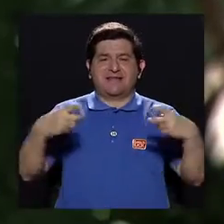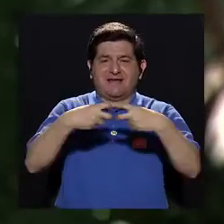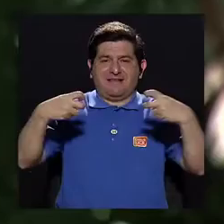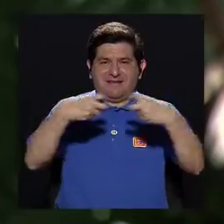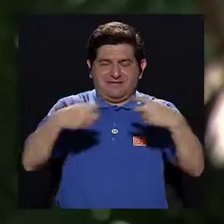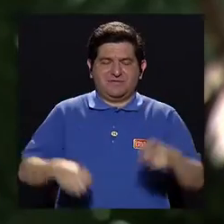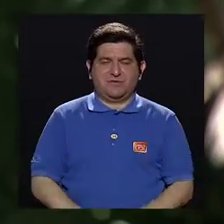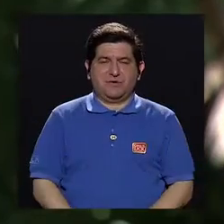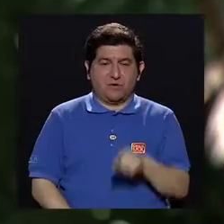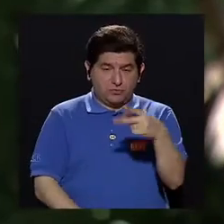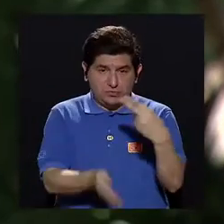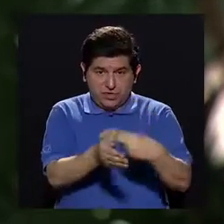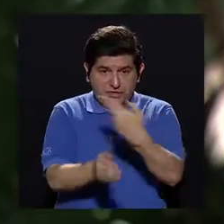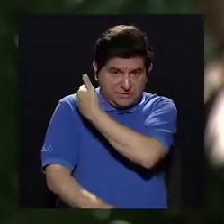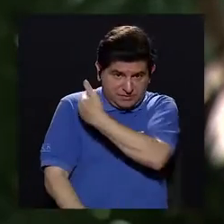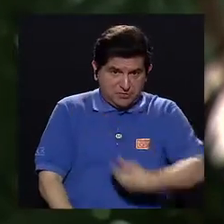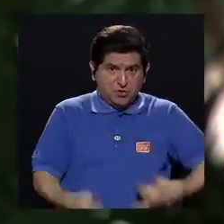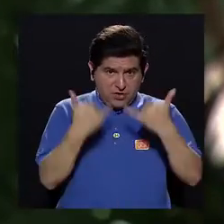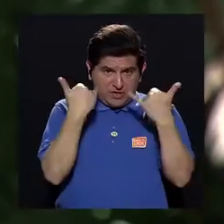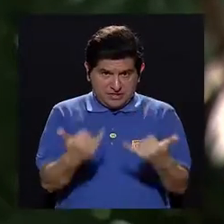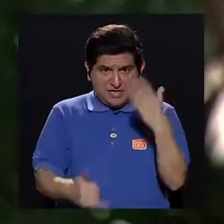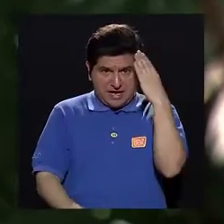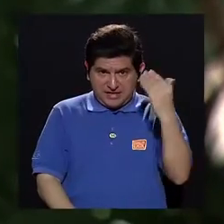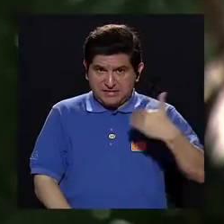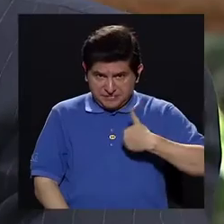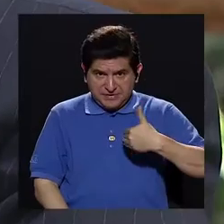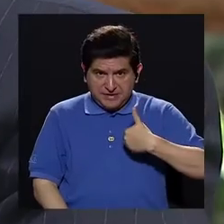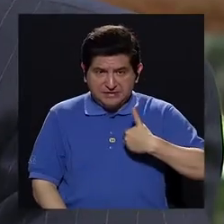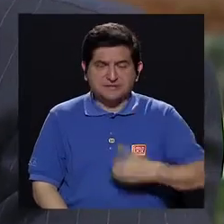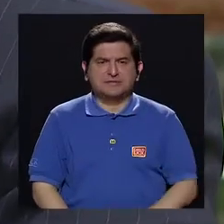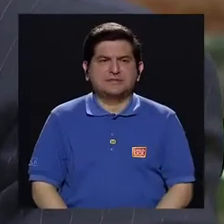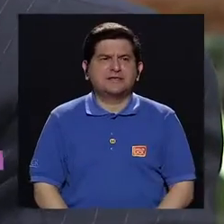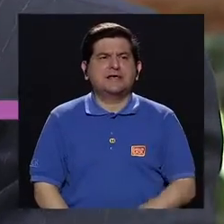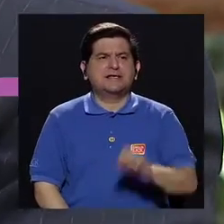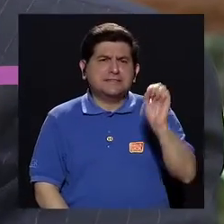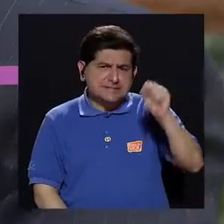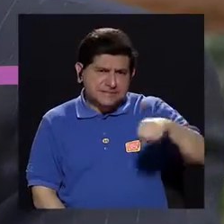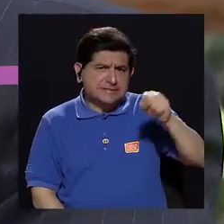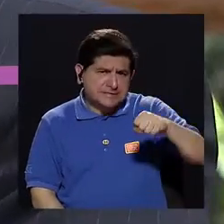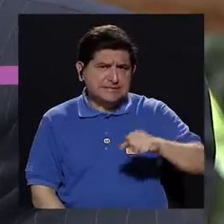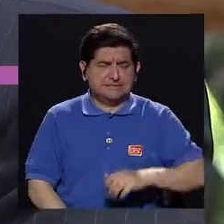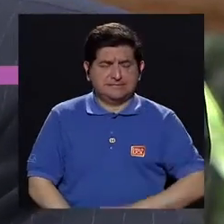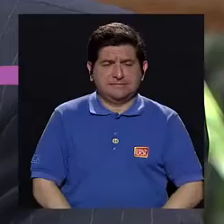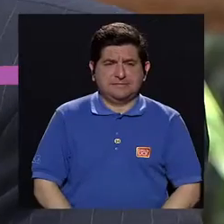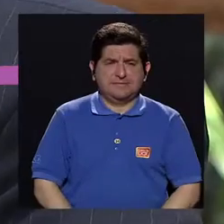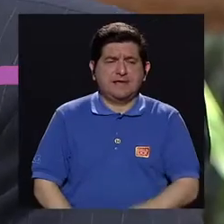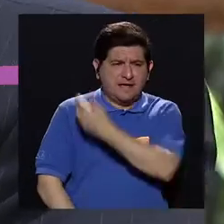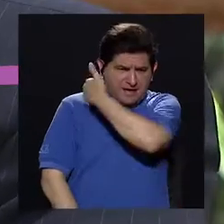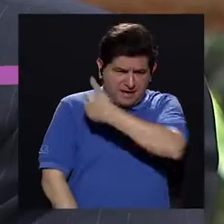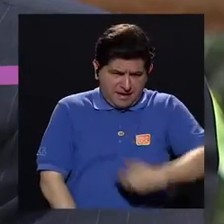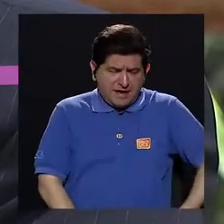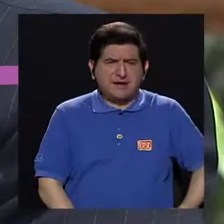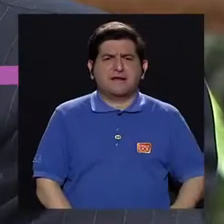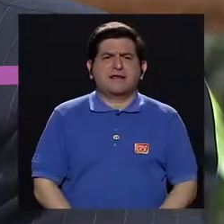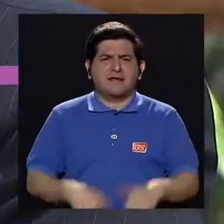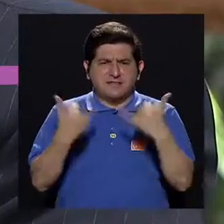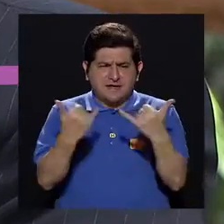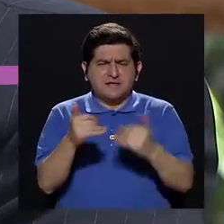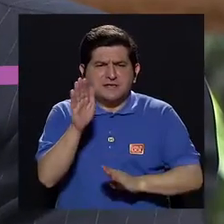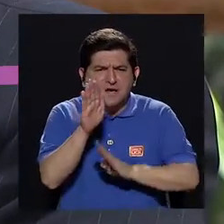¿Ustedes en el Hospital San Vicente de Pauble han generado alguna experiencia? Sí, Saúl. En Heredia se ha